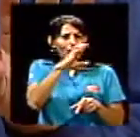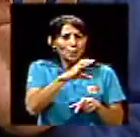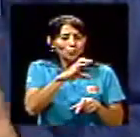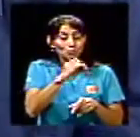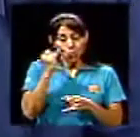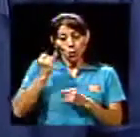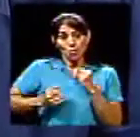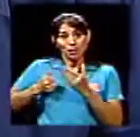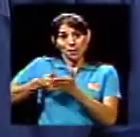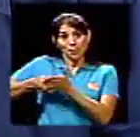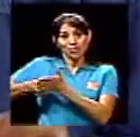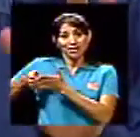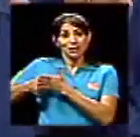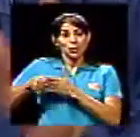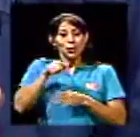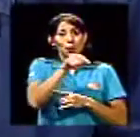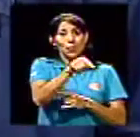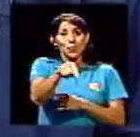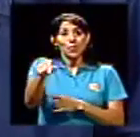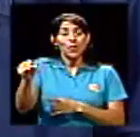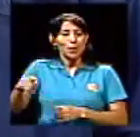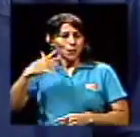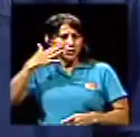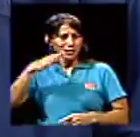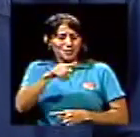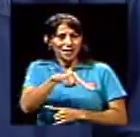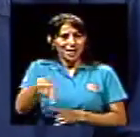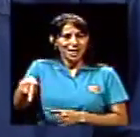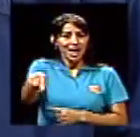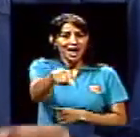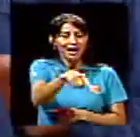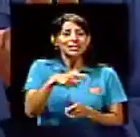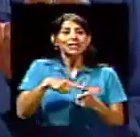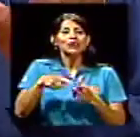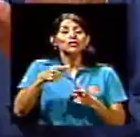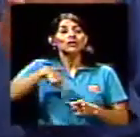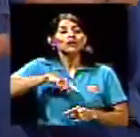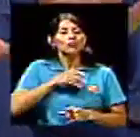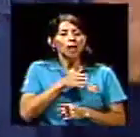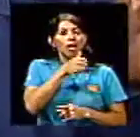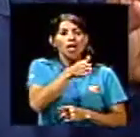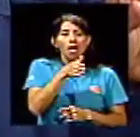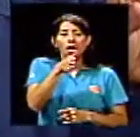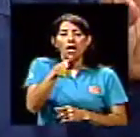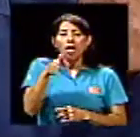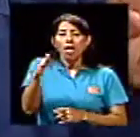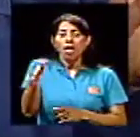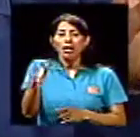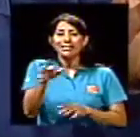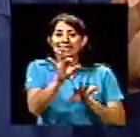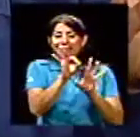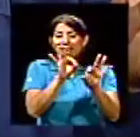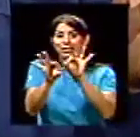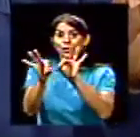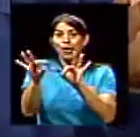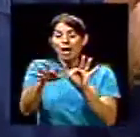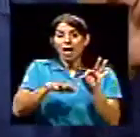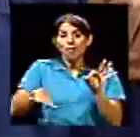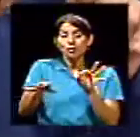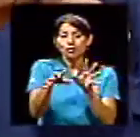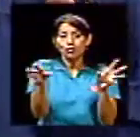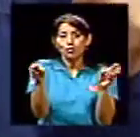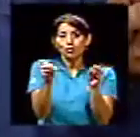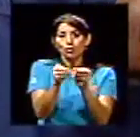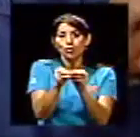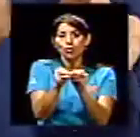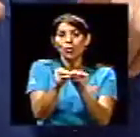al candidato que había ganado, al partido que había ganado, y entonces seleccionamos esos siete distritos, y ese